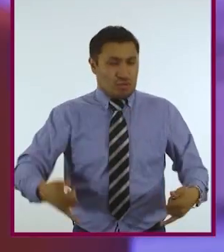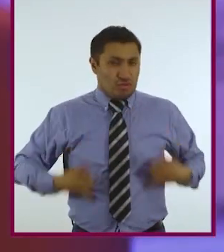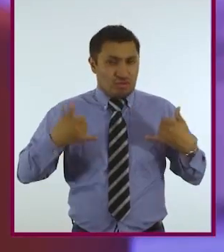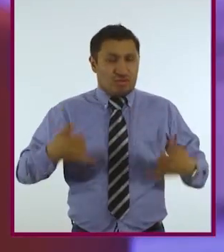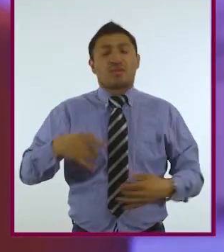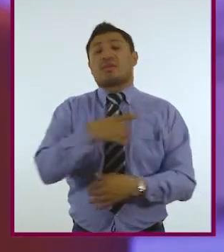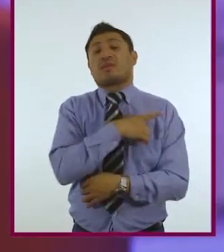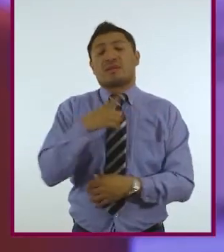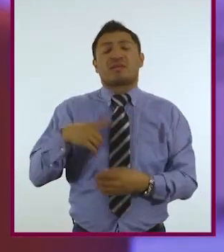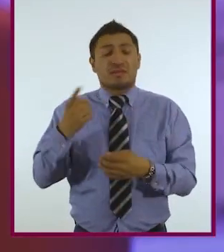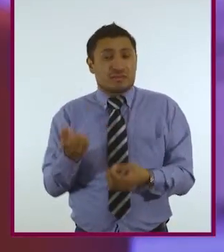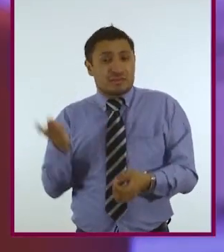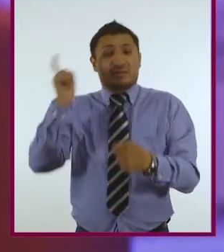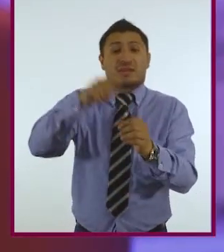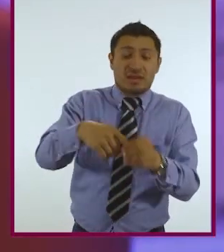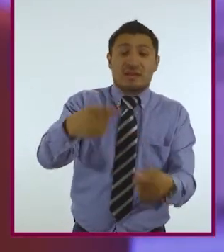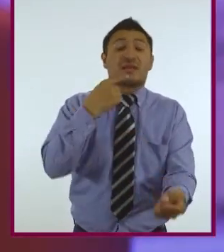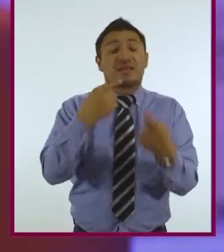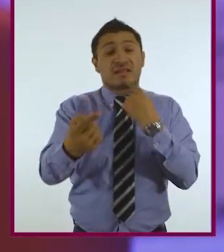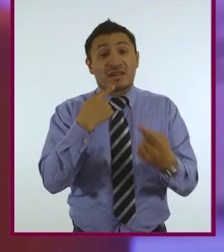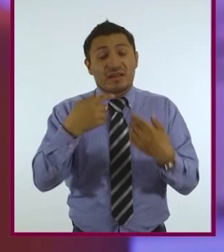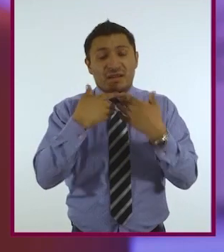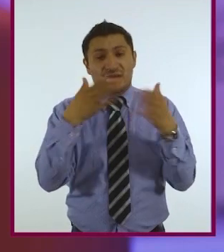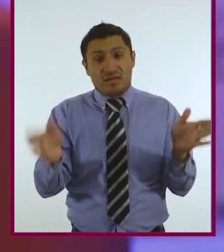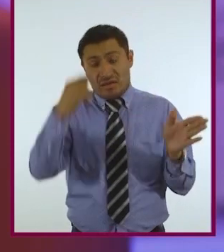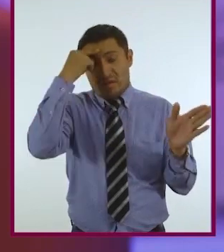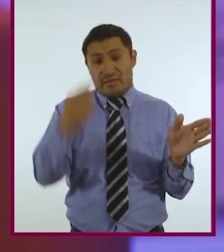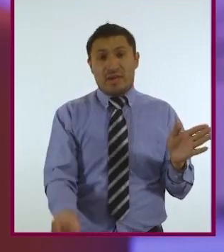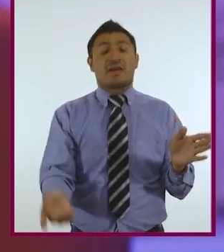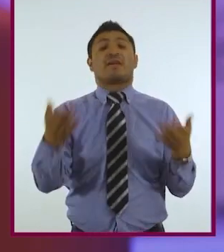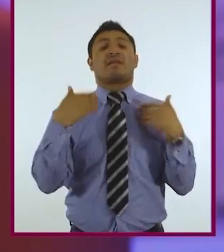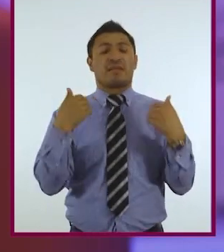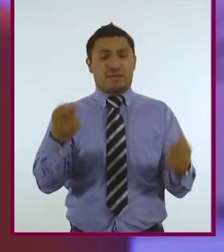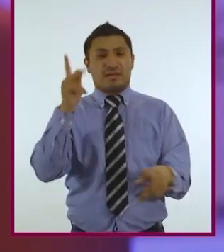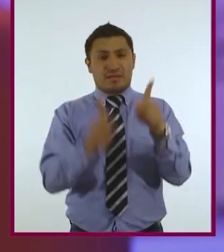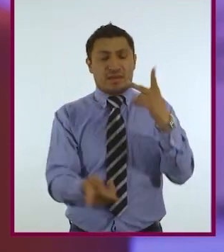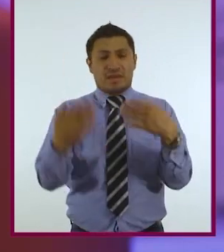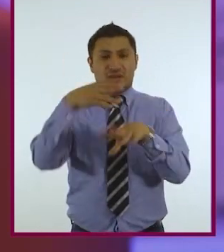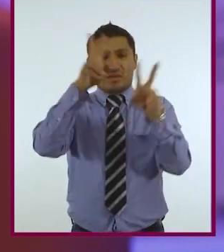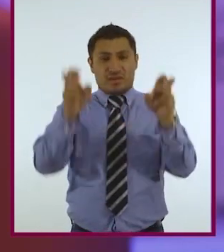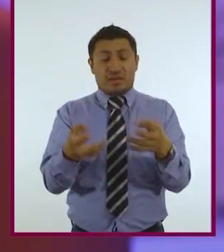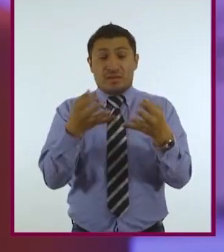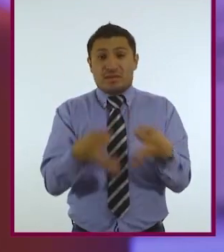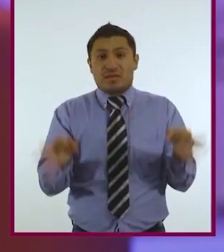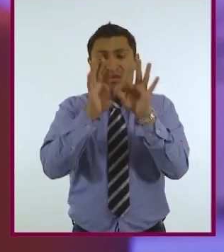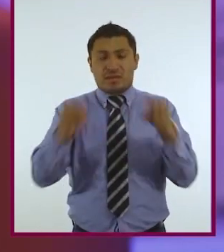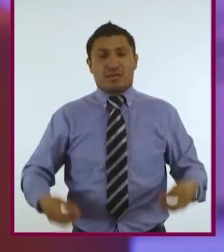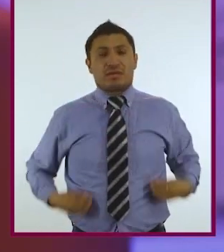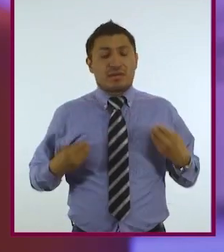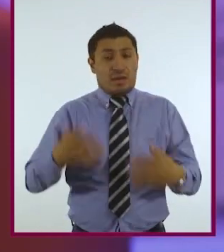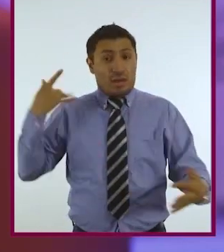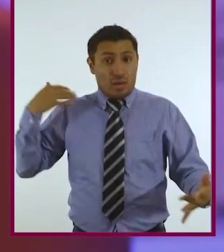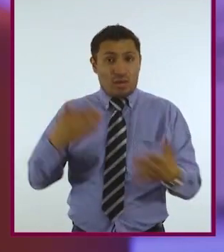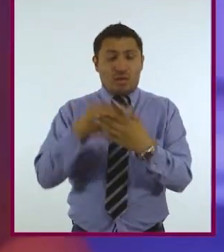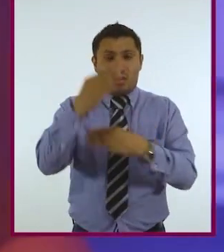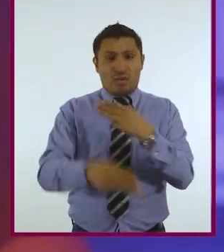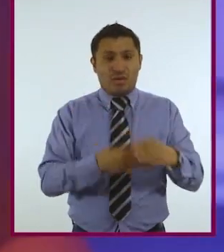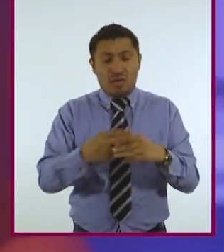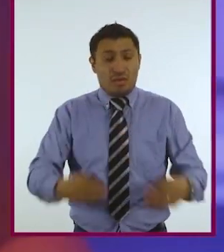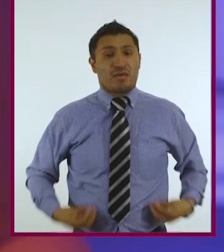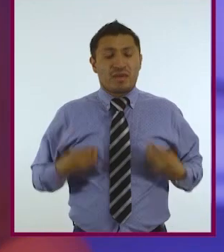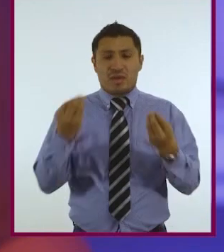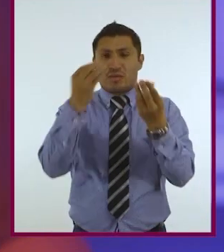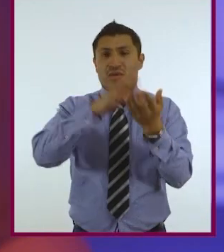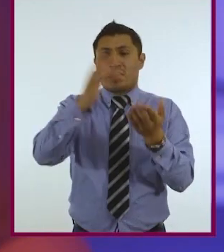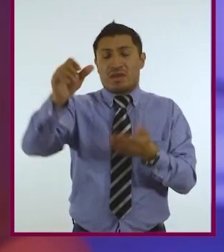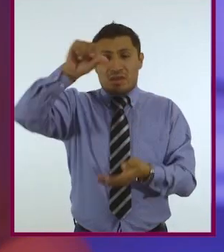jóvenes debemos insertarnos en este diálogo que se abre para discutir los temas más fundamentales de la vida, de toda la vida en el planeta. Muchas